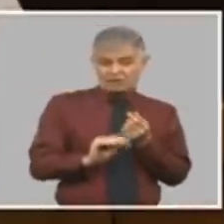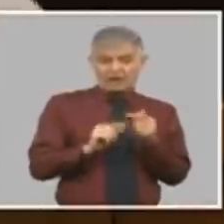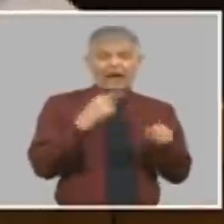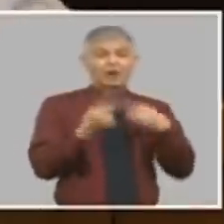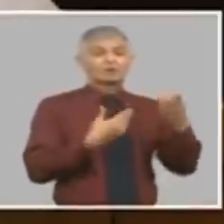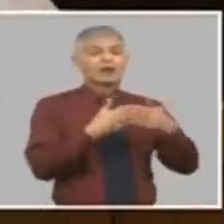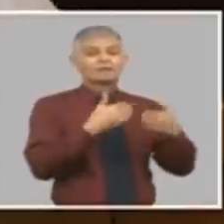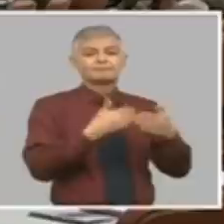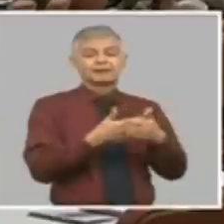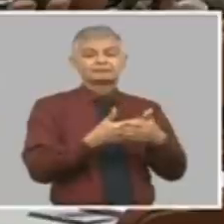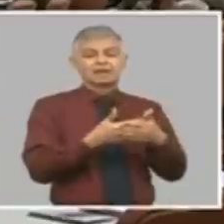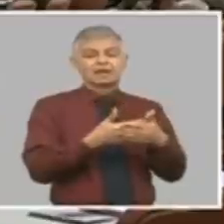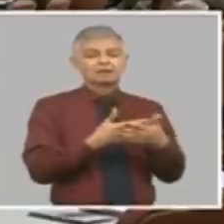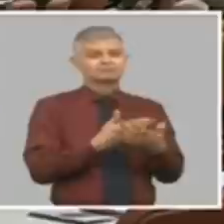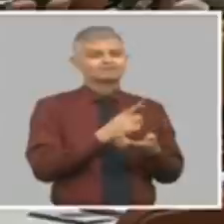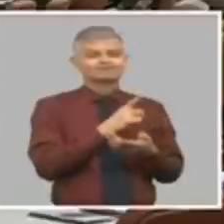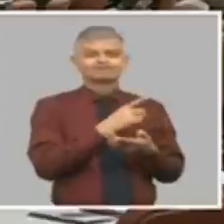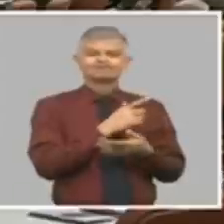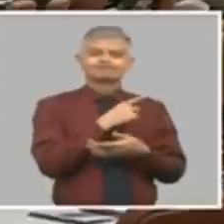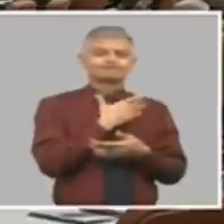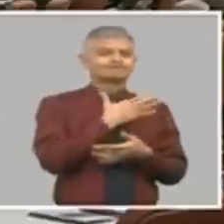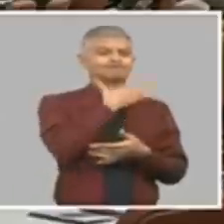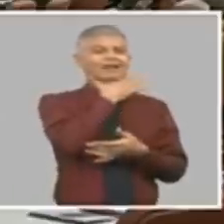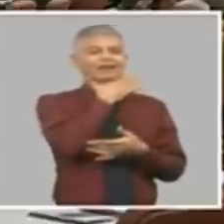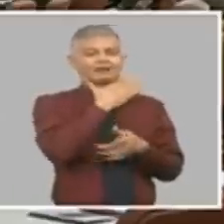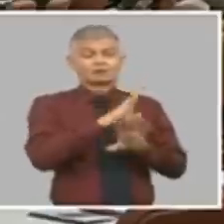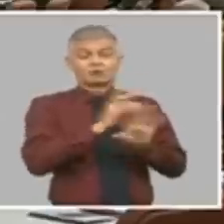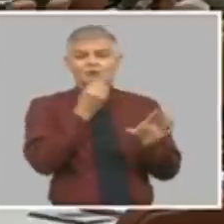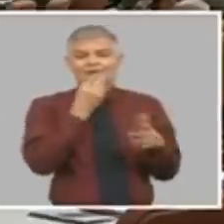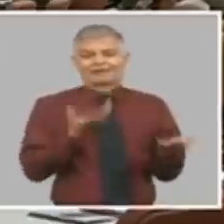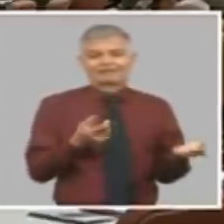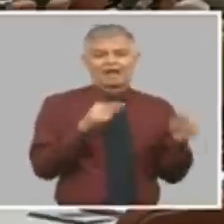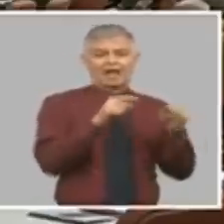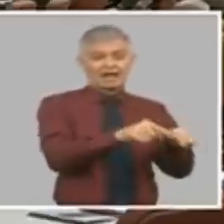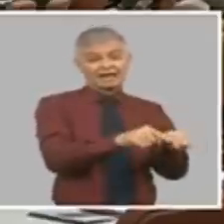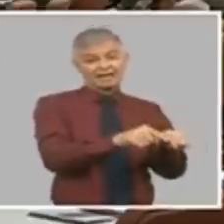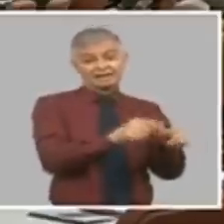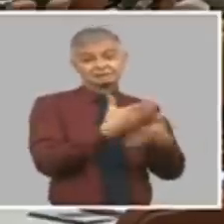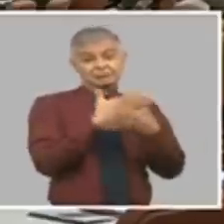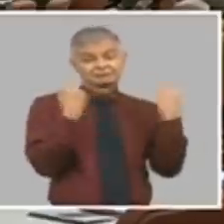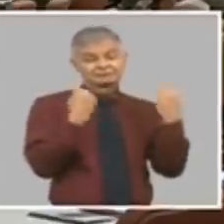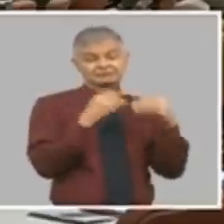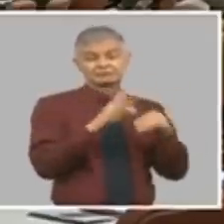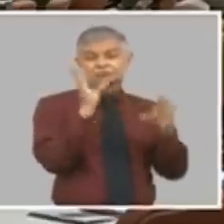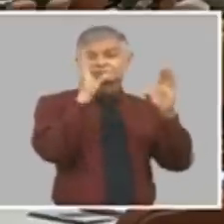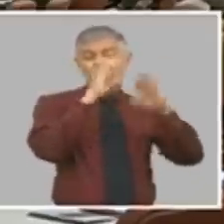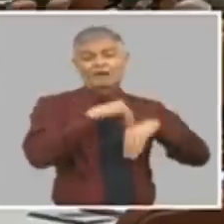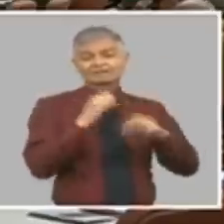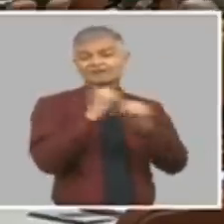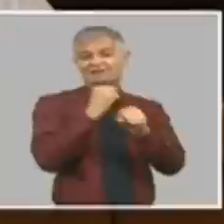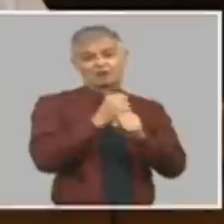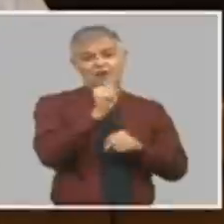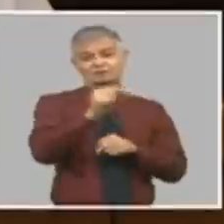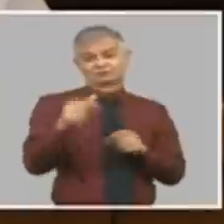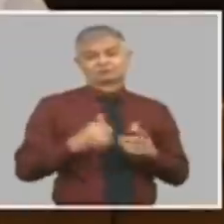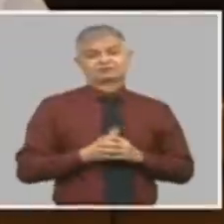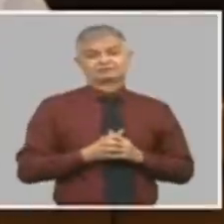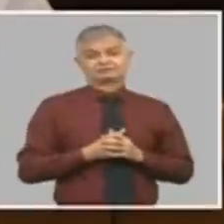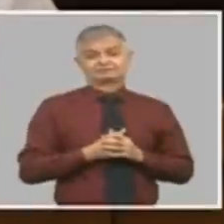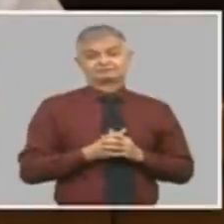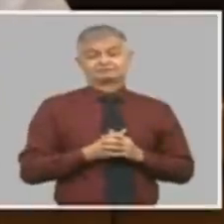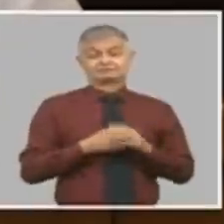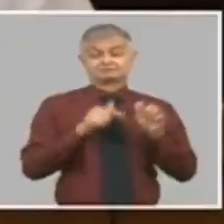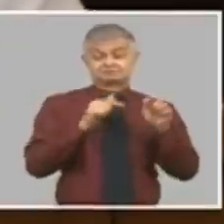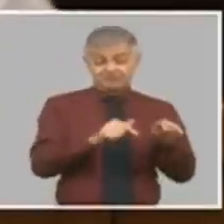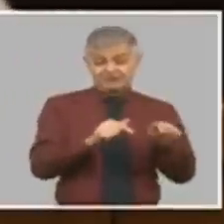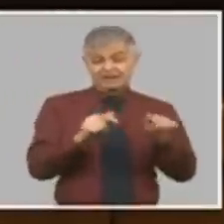y donde quiebran hay desempleo y lo otro que pudiera ocurrir es que como resultado de